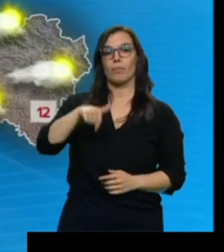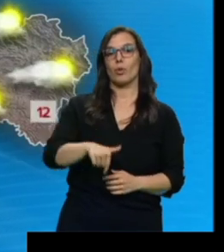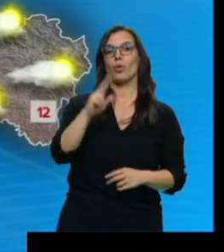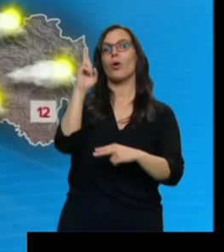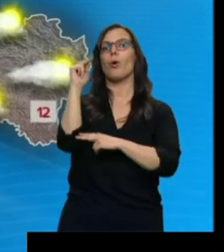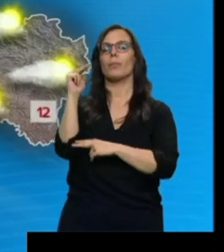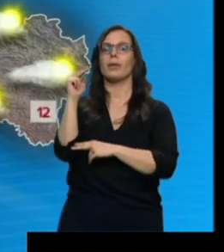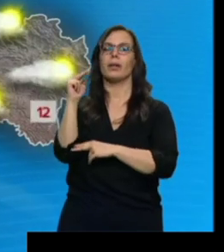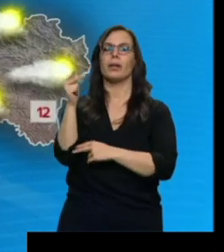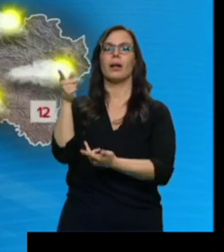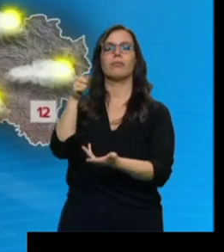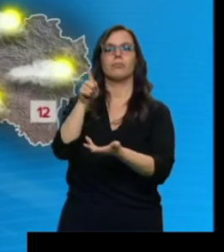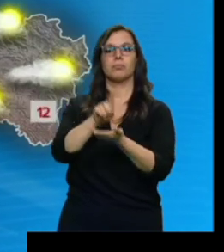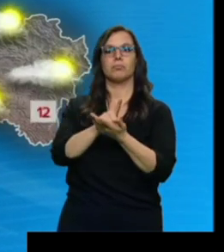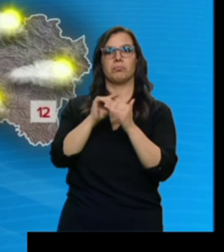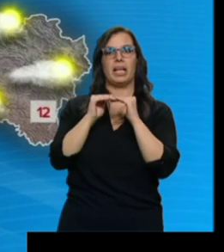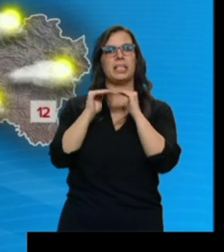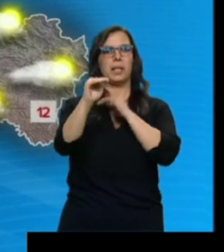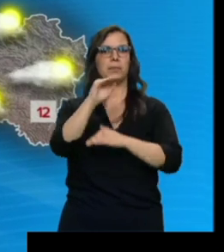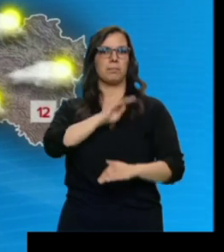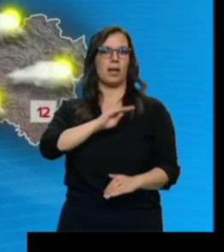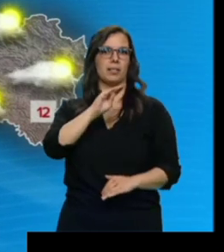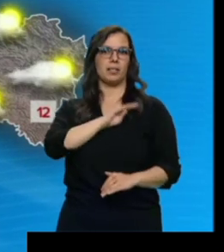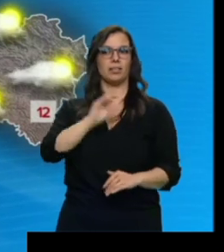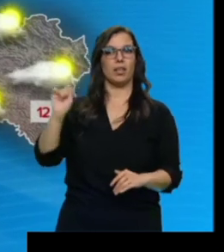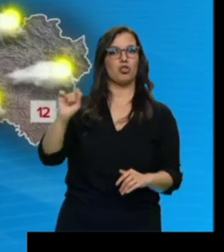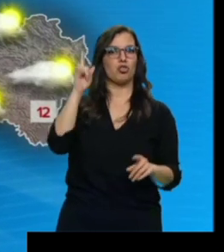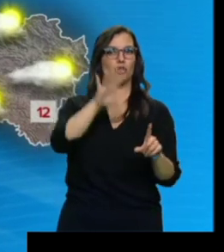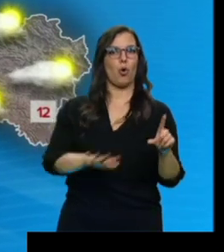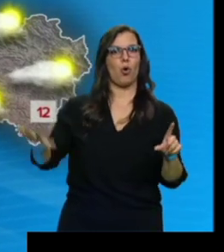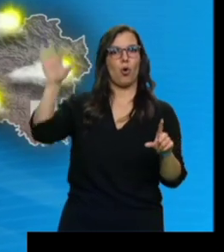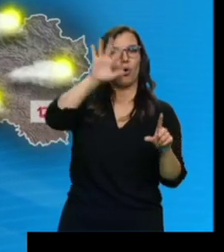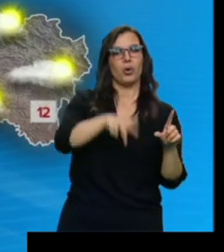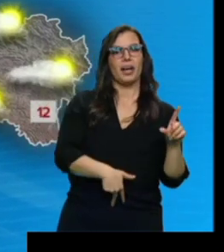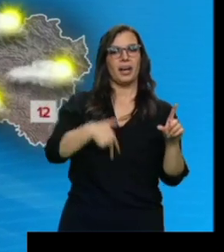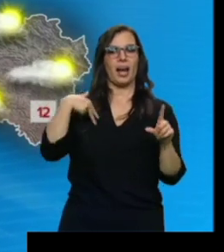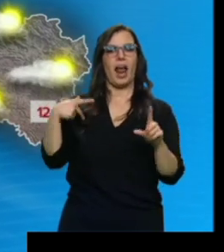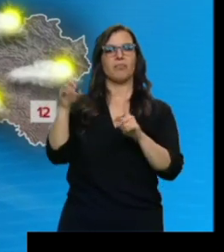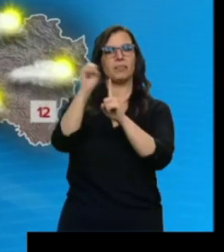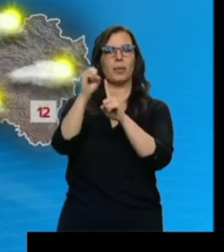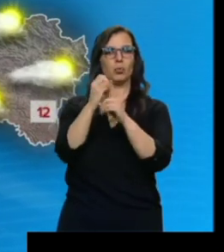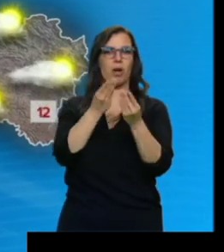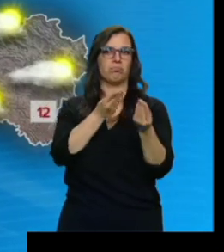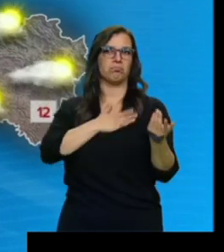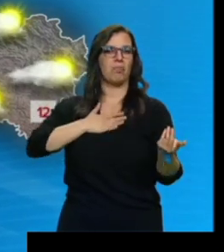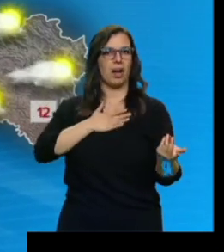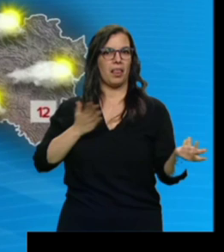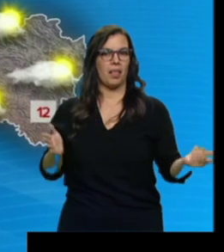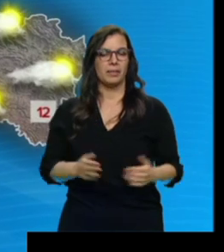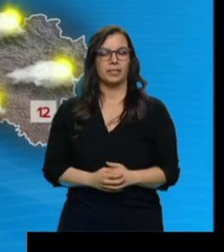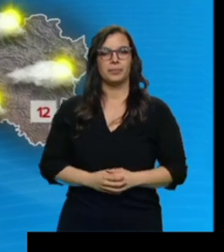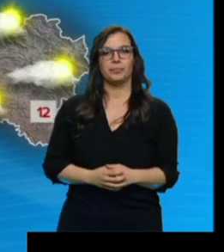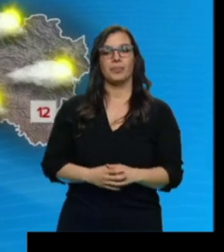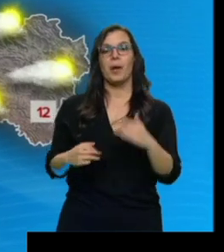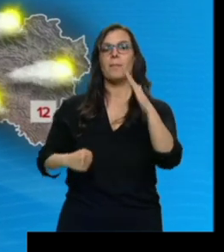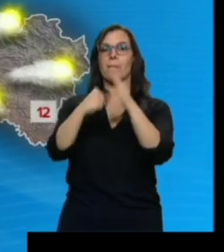continuará siendo... ...bastante estable. Será un día soleado y con temperaturas muy agradables. Aunque bajan un par de grados